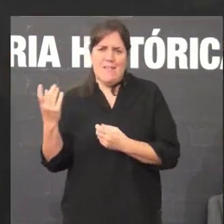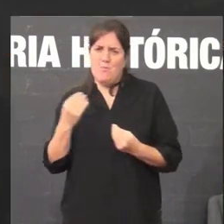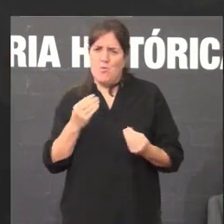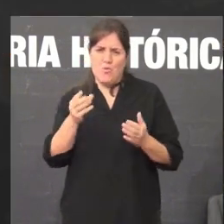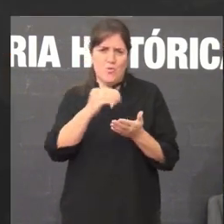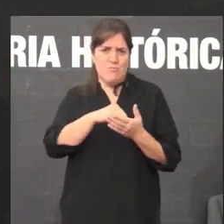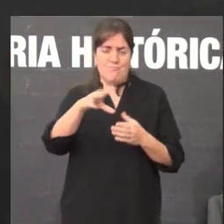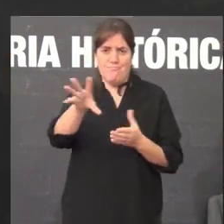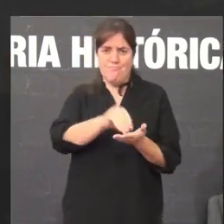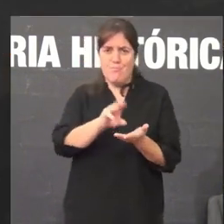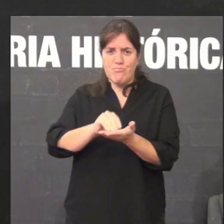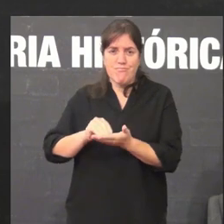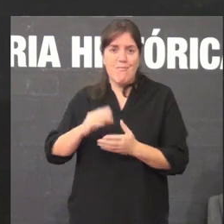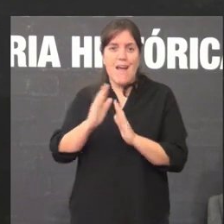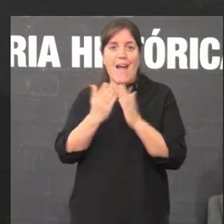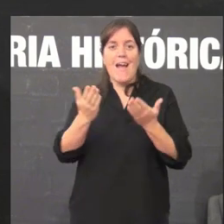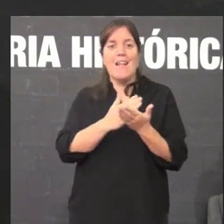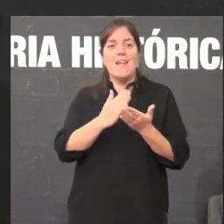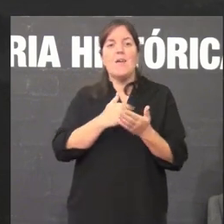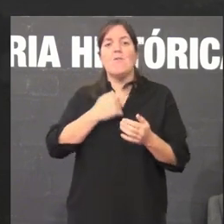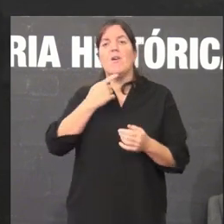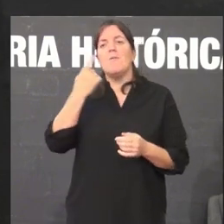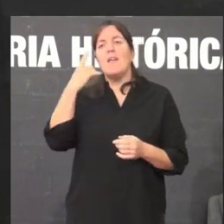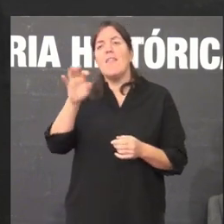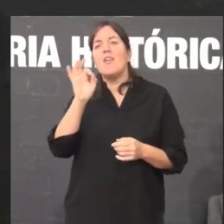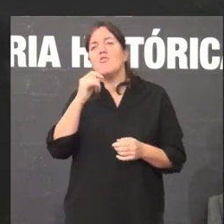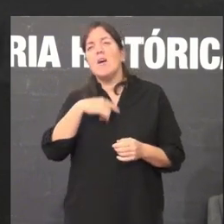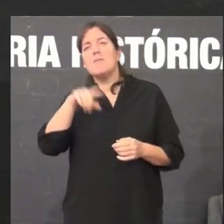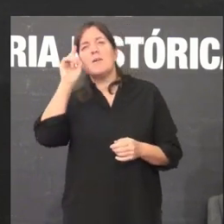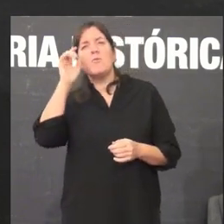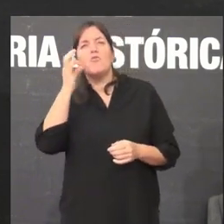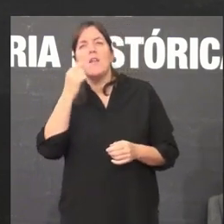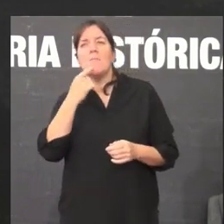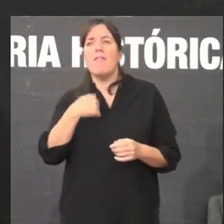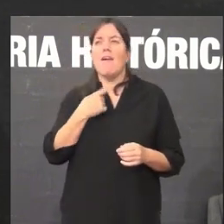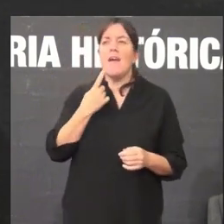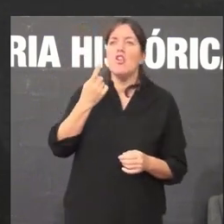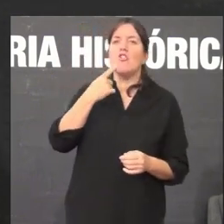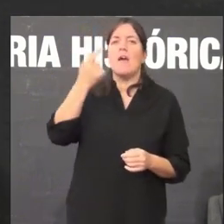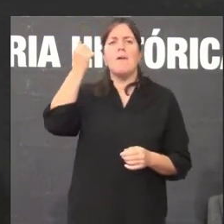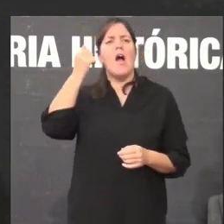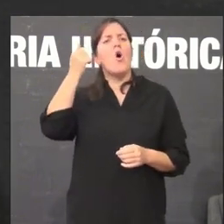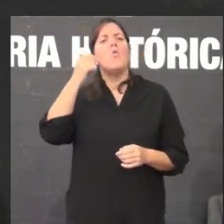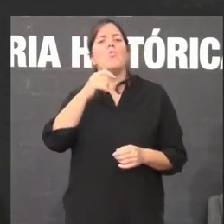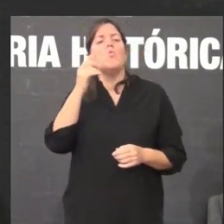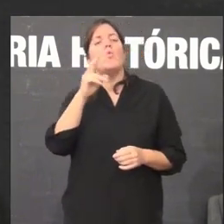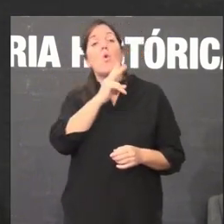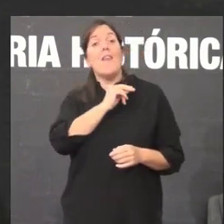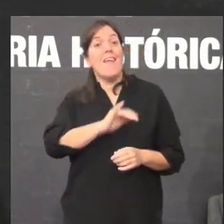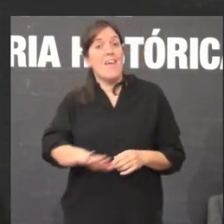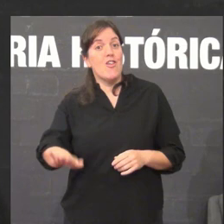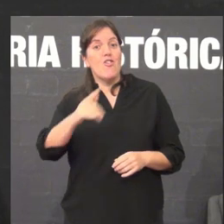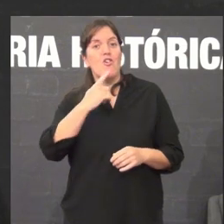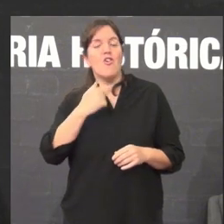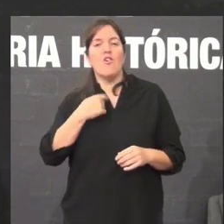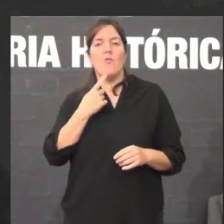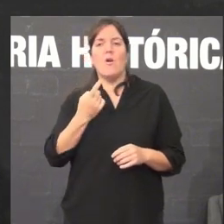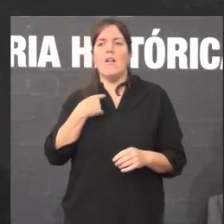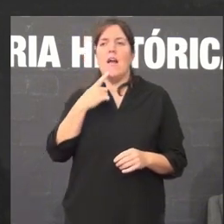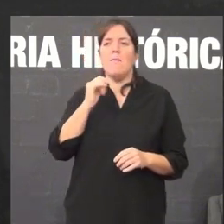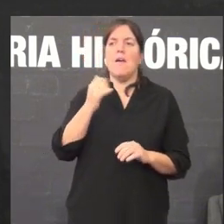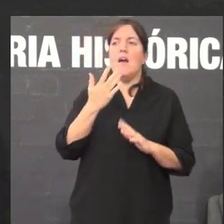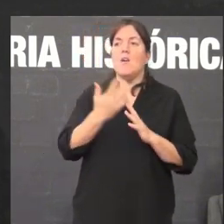sabes que tamén houbo na miña escola o que pasa é que a profesora a queño dixeron como viu que había outra profesora que deixaran medio ano sen soldo